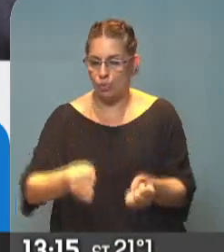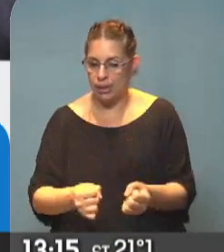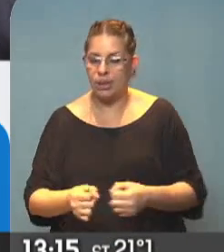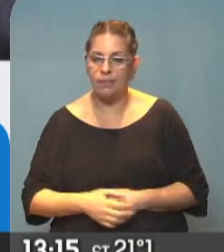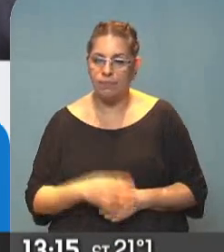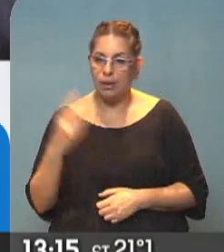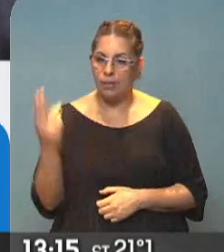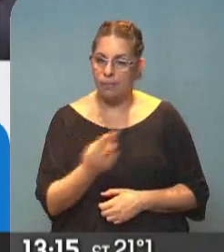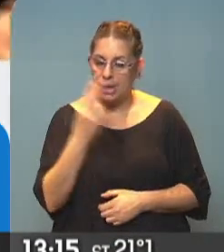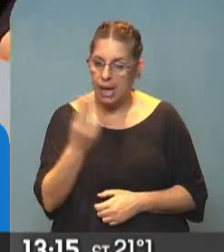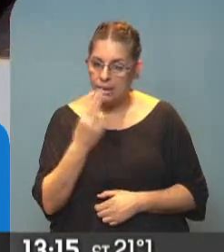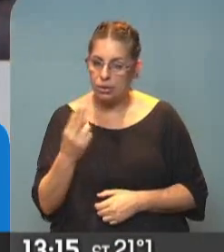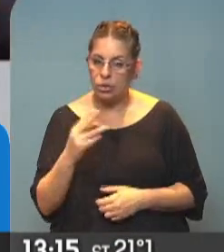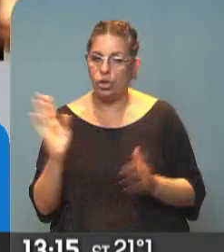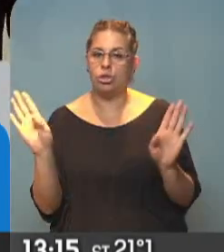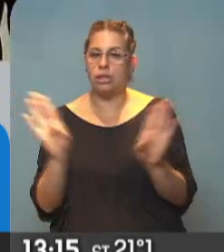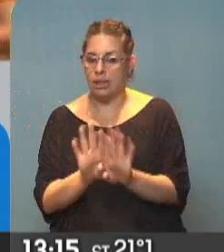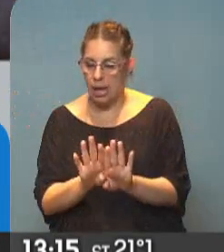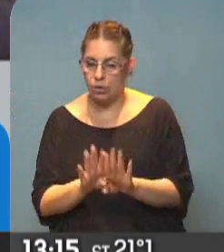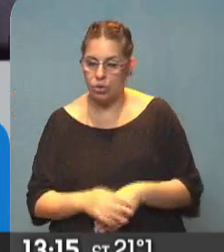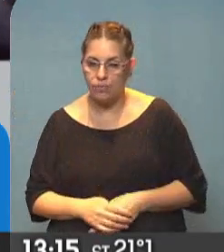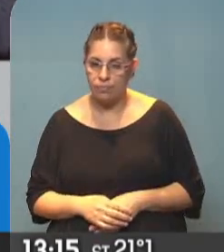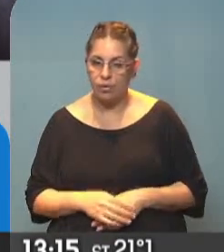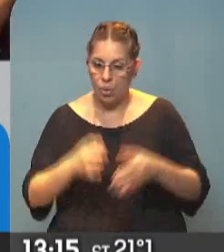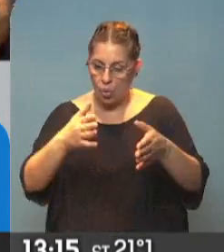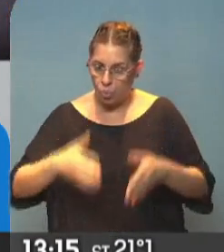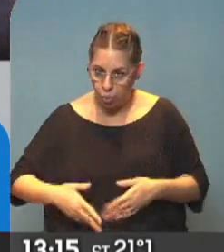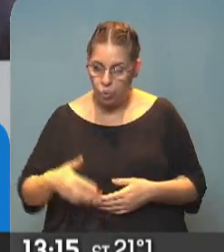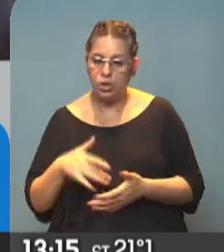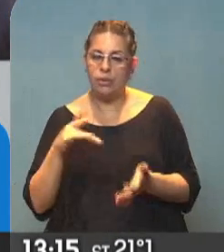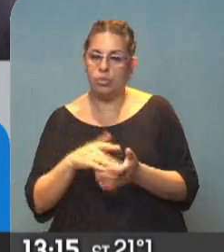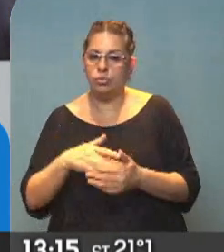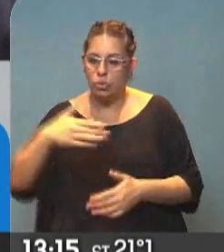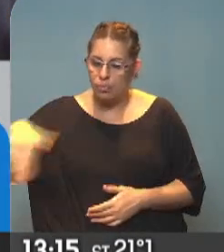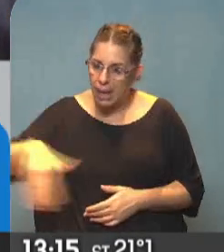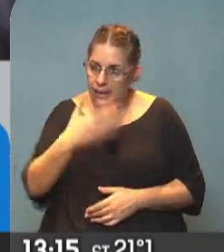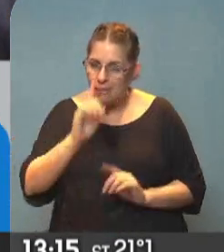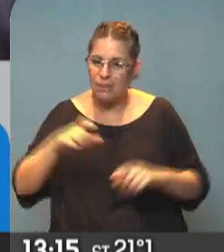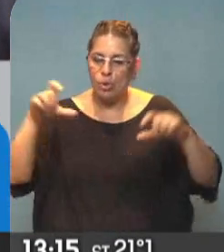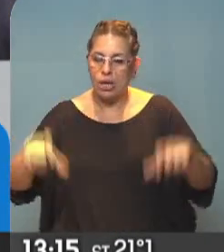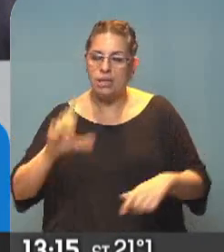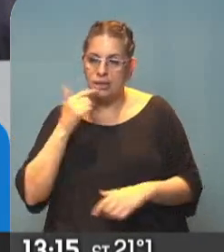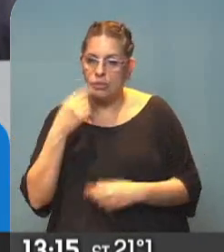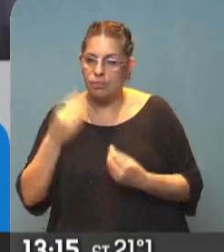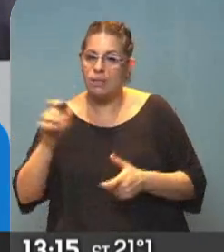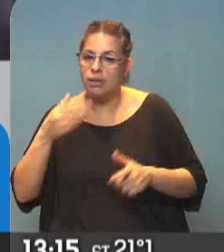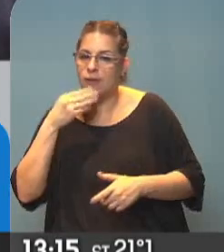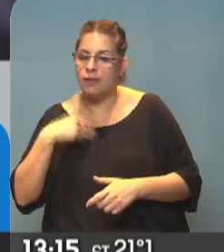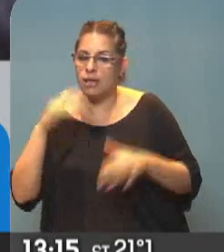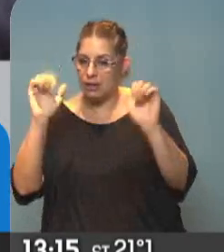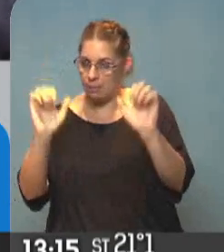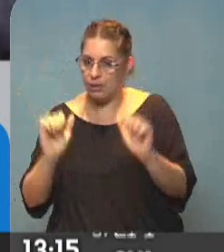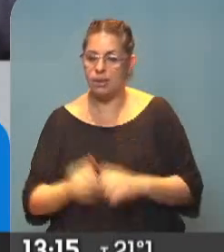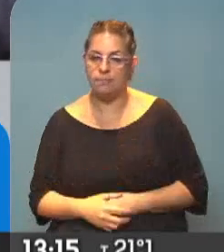velatorio a puertas cerradas, un cortejo funer que pasó justamente por aquí, por el estadio, para que los hinchas lo pudieran despedir